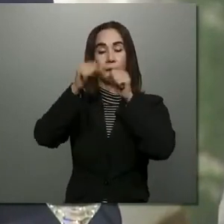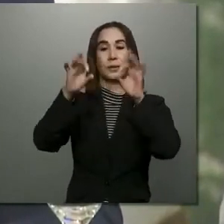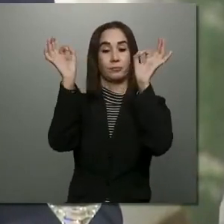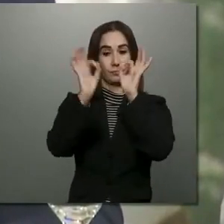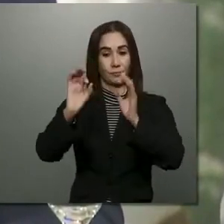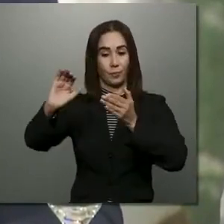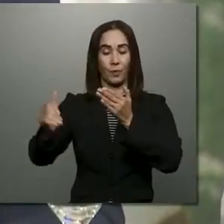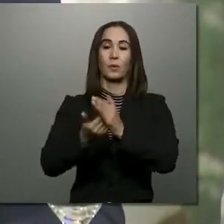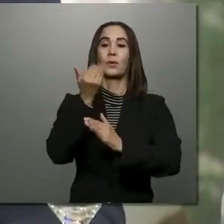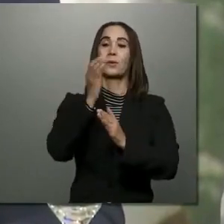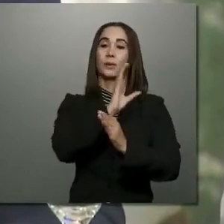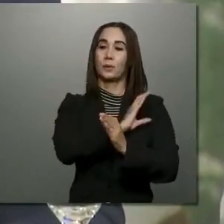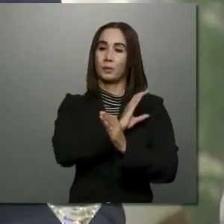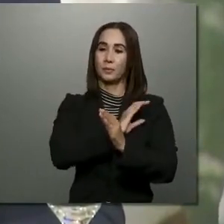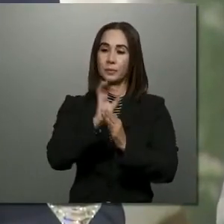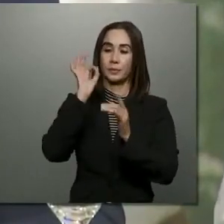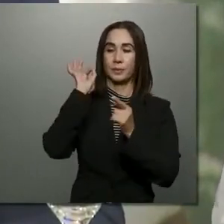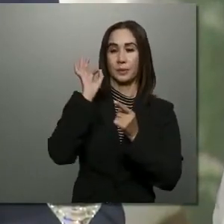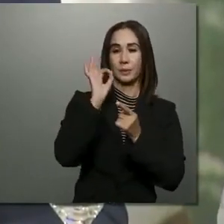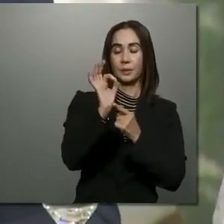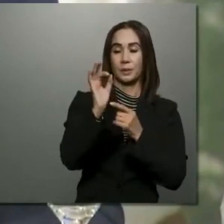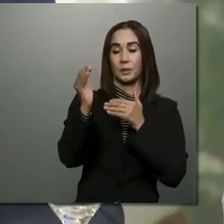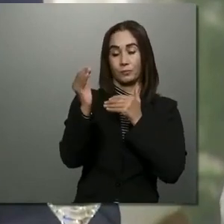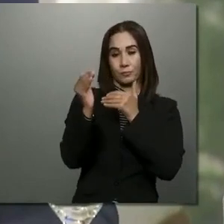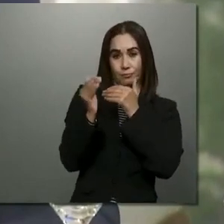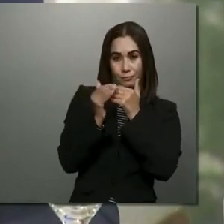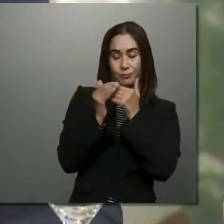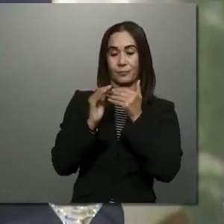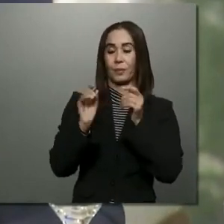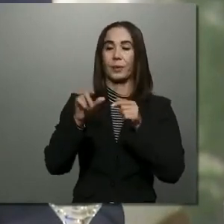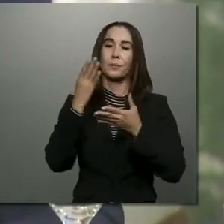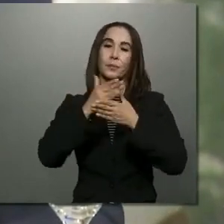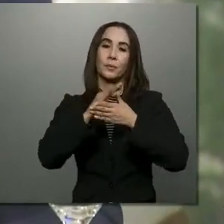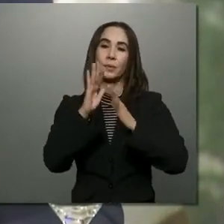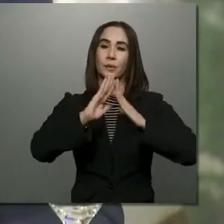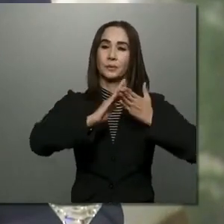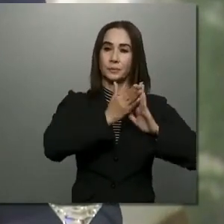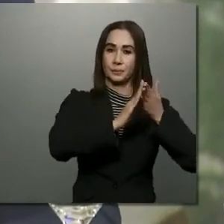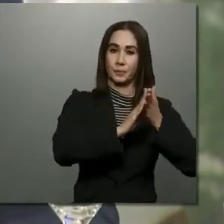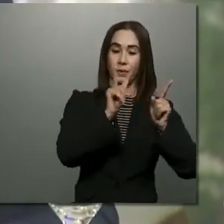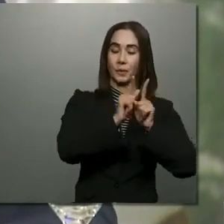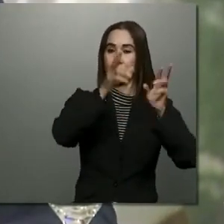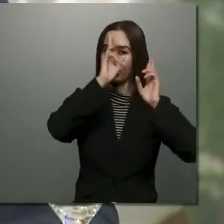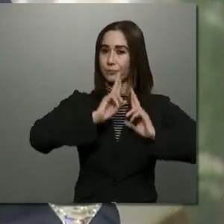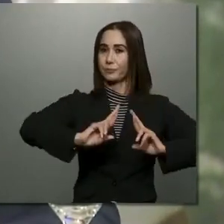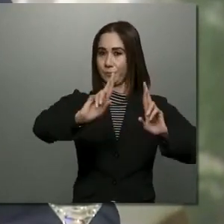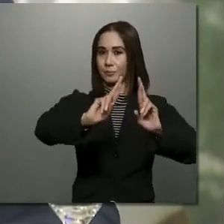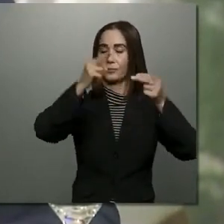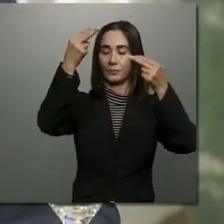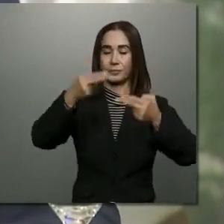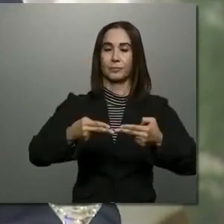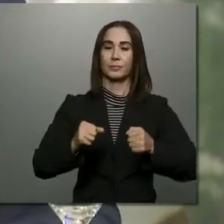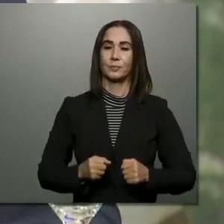agentes con énfasis en el acercamiento a la comunidad y el respeto a los derechos